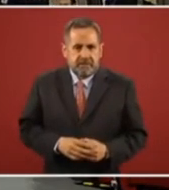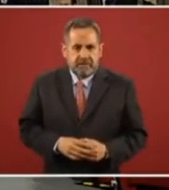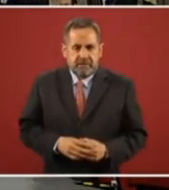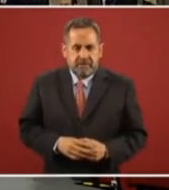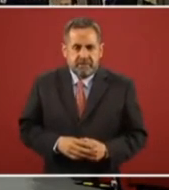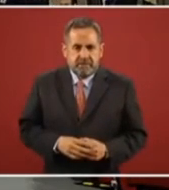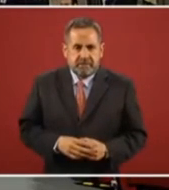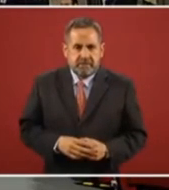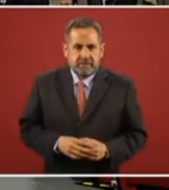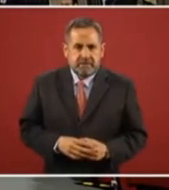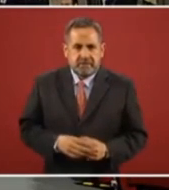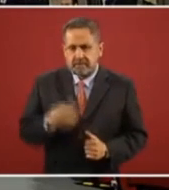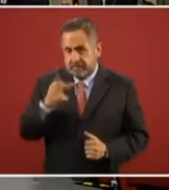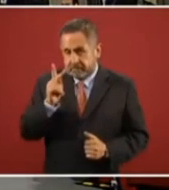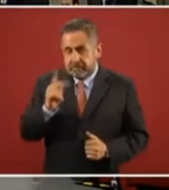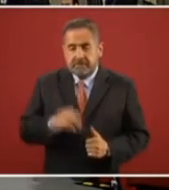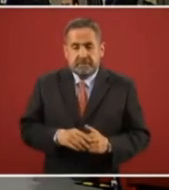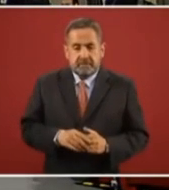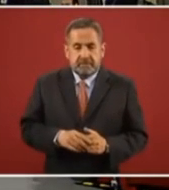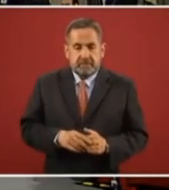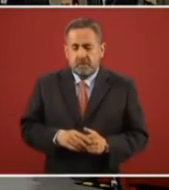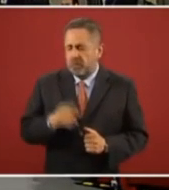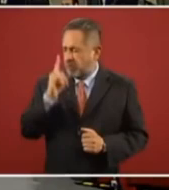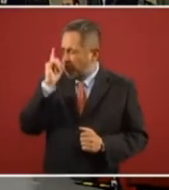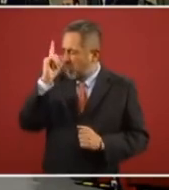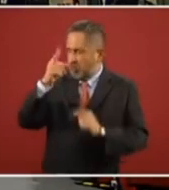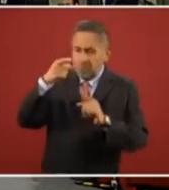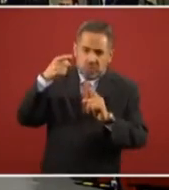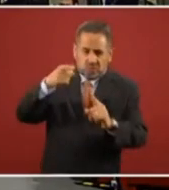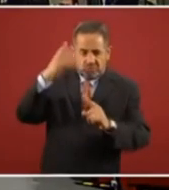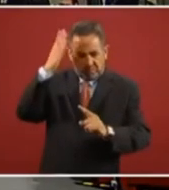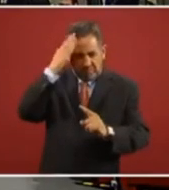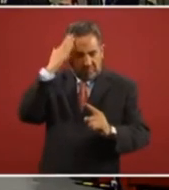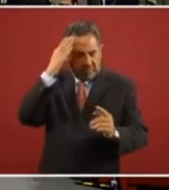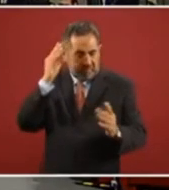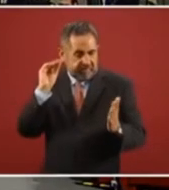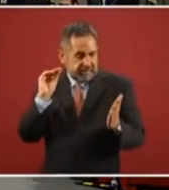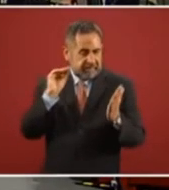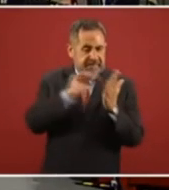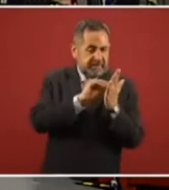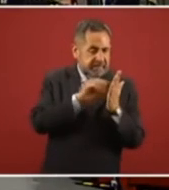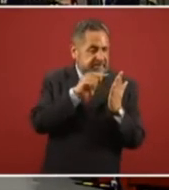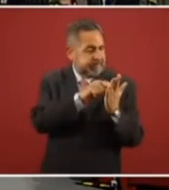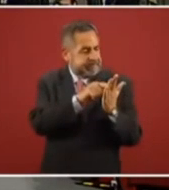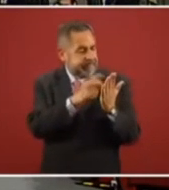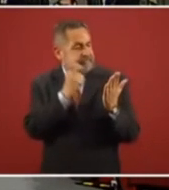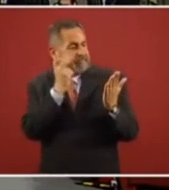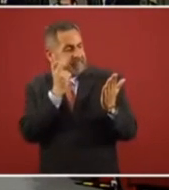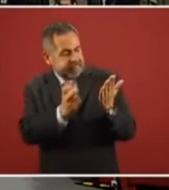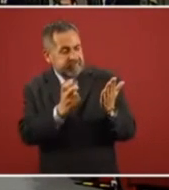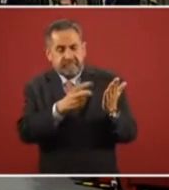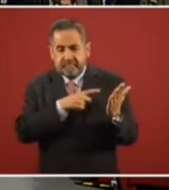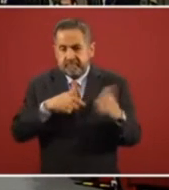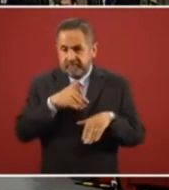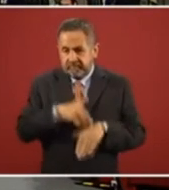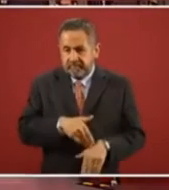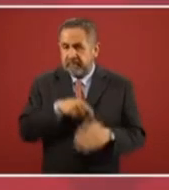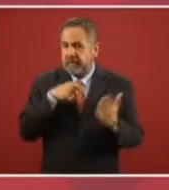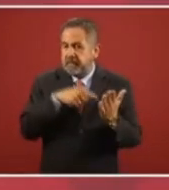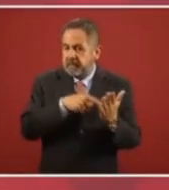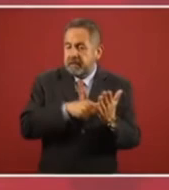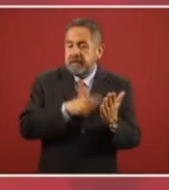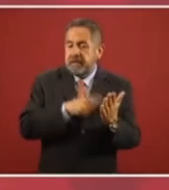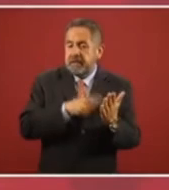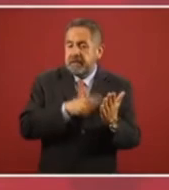pero uno de los principios que establece este artículo